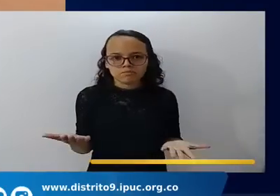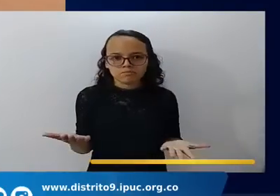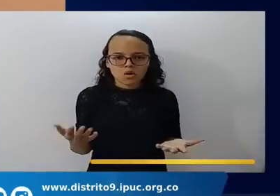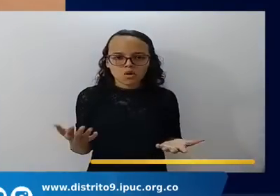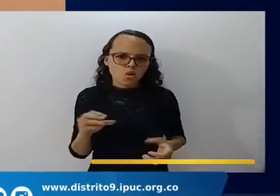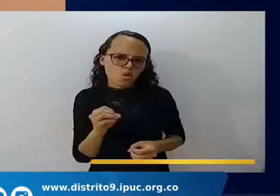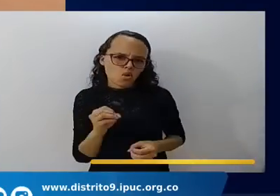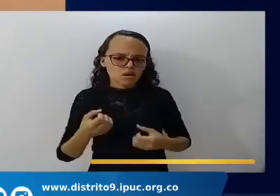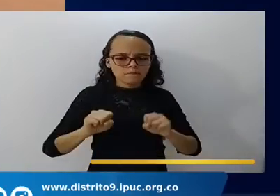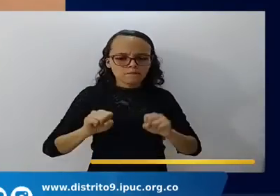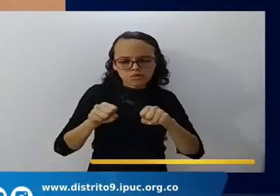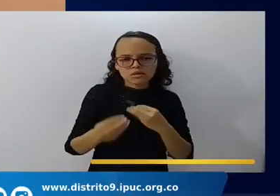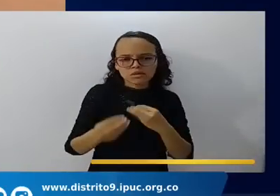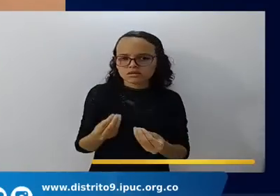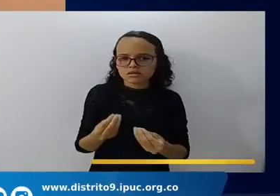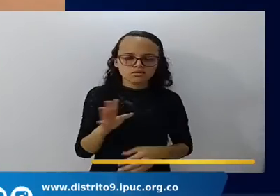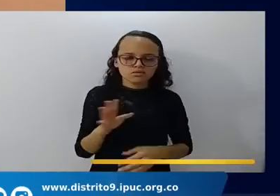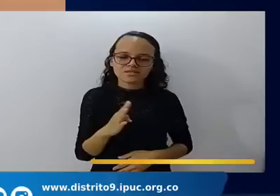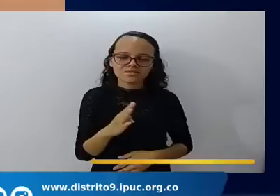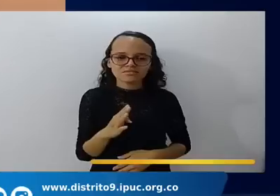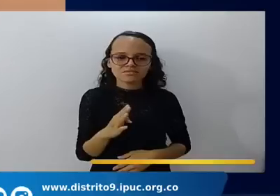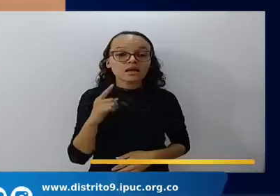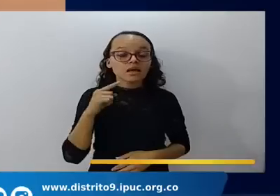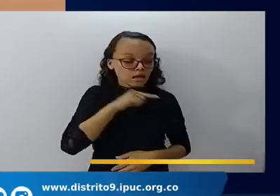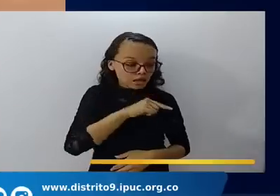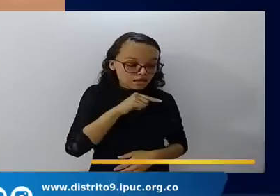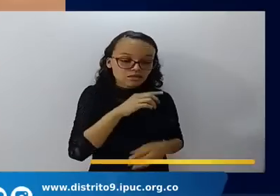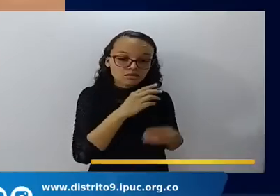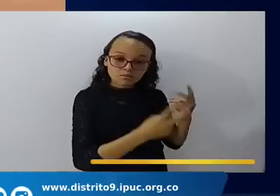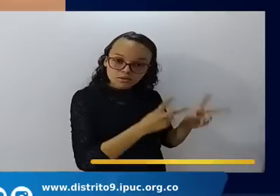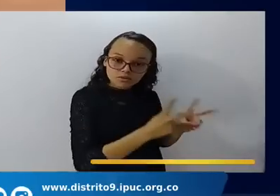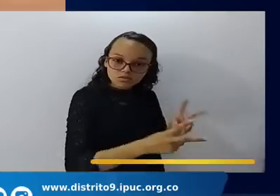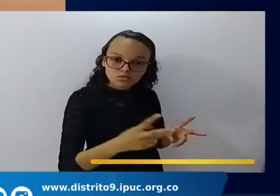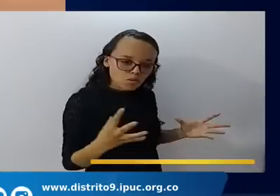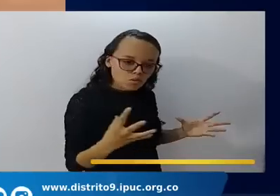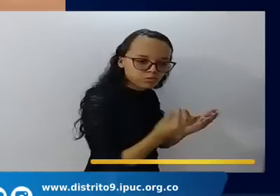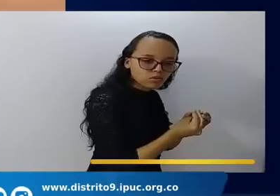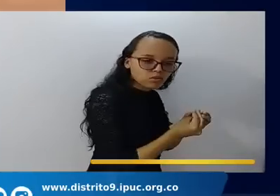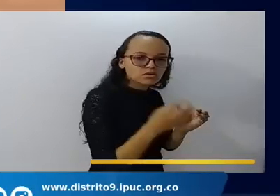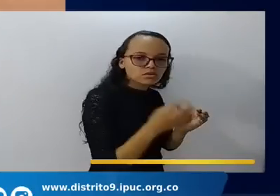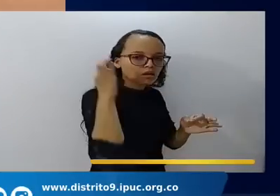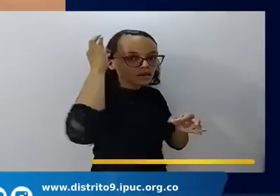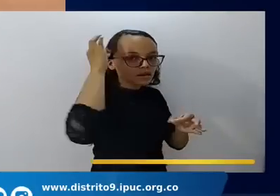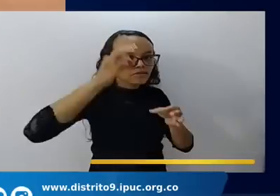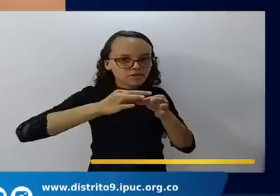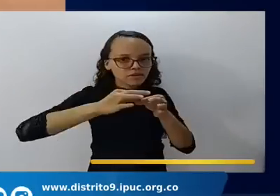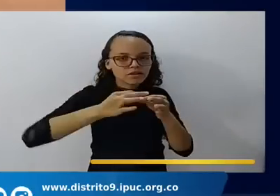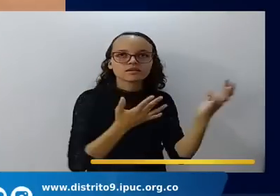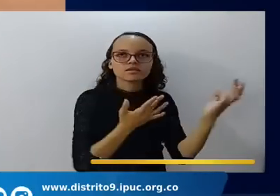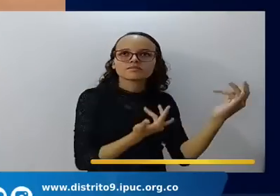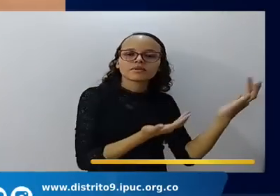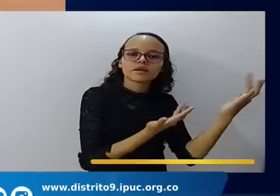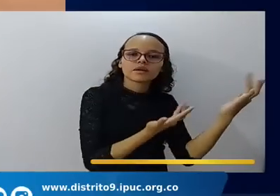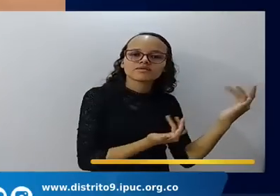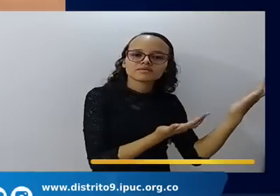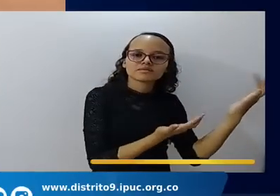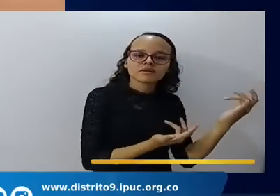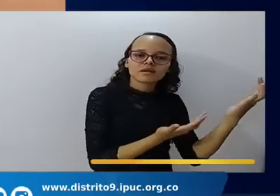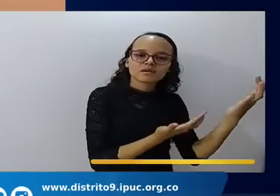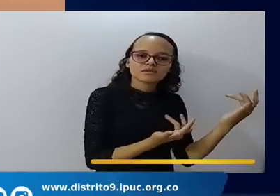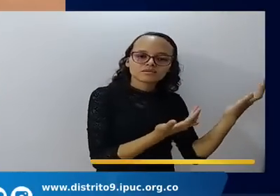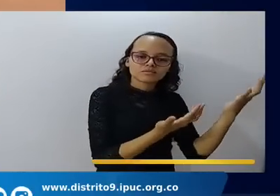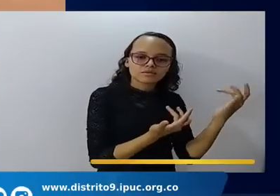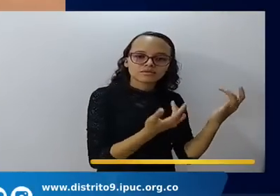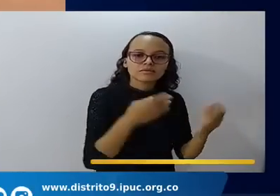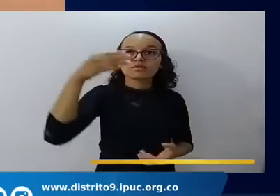habilidades personales no mediante la fe no recibieron aquí lo prometido proveyendo Dios